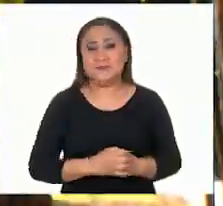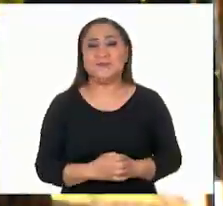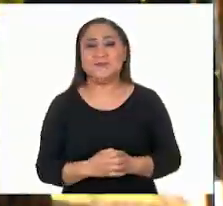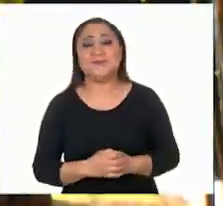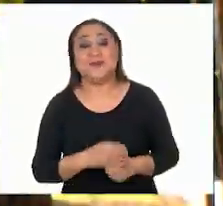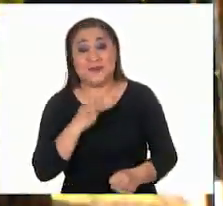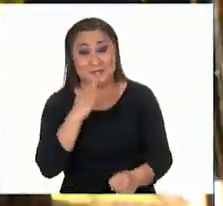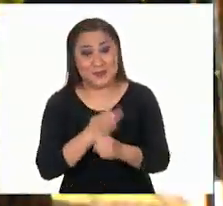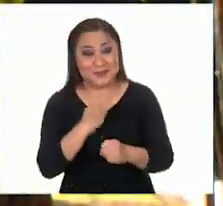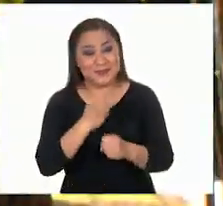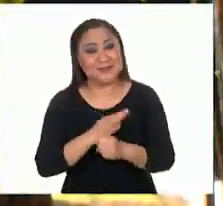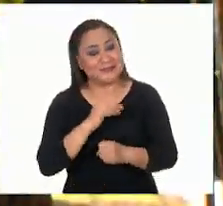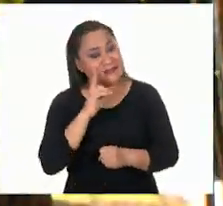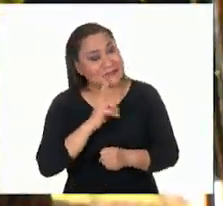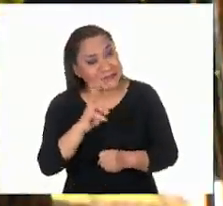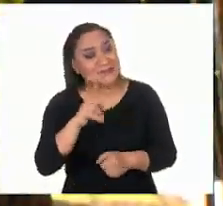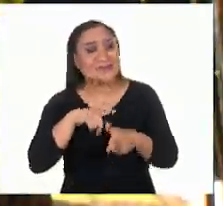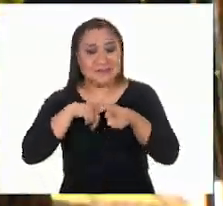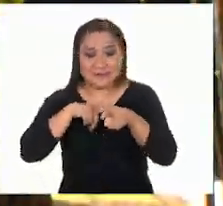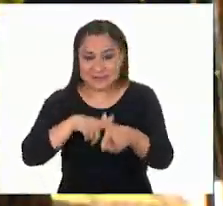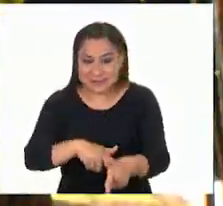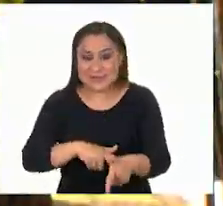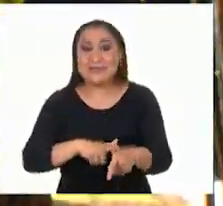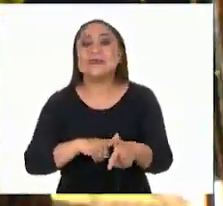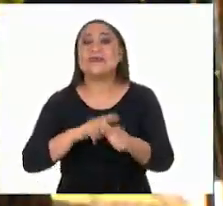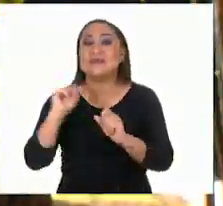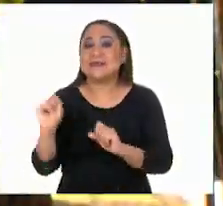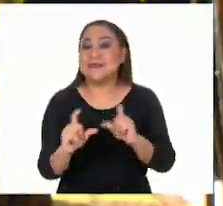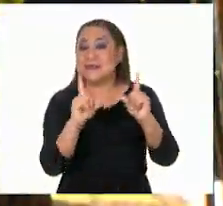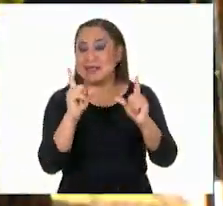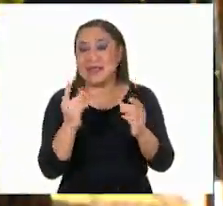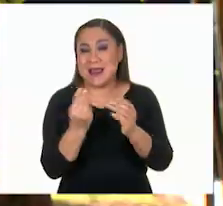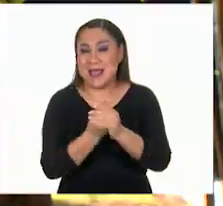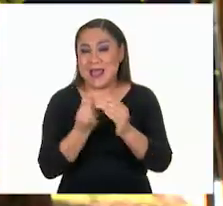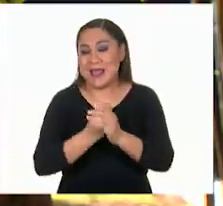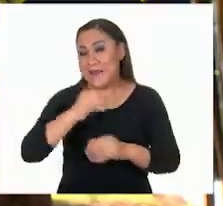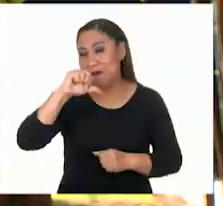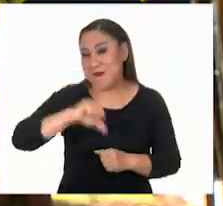Ahora es momento de seguir con el programa de hoy.